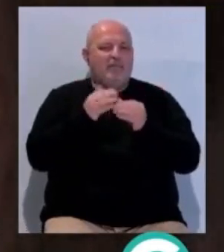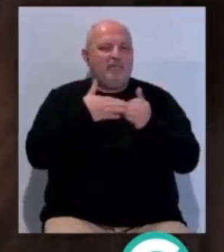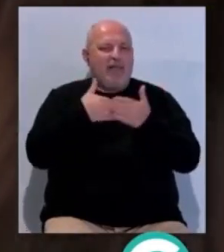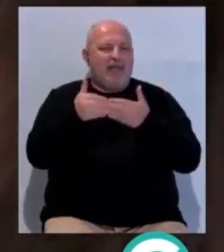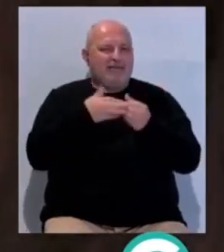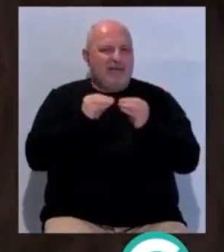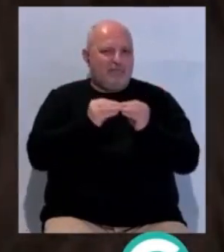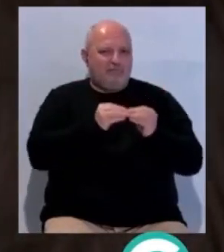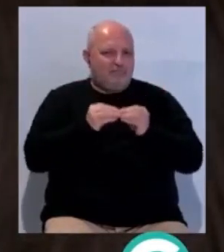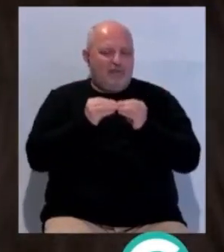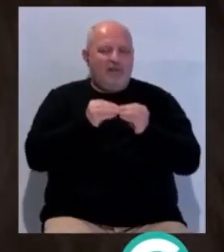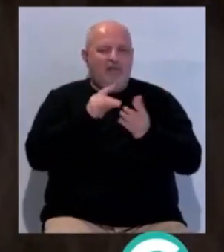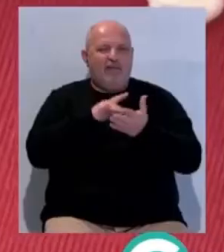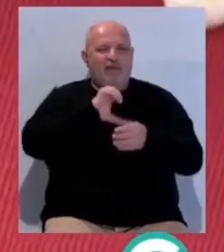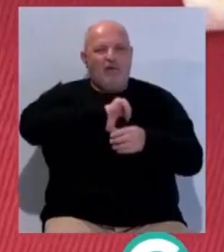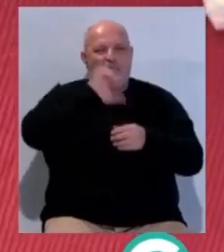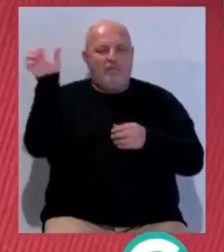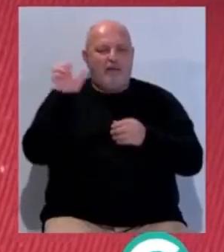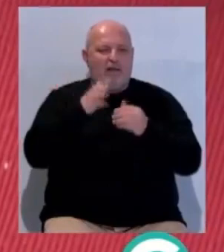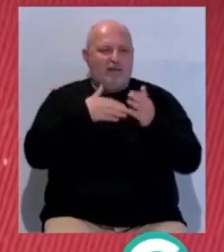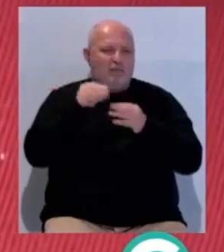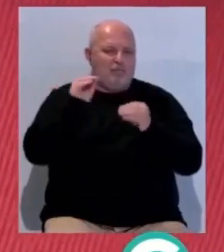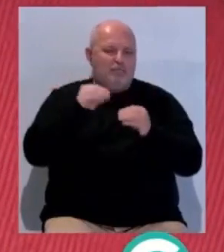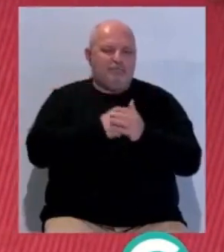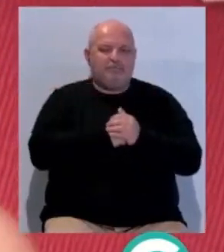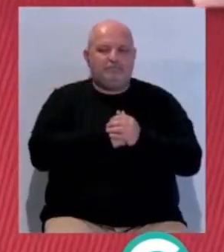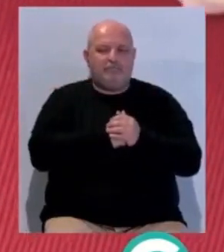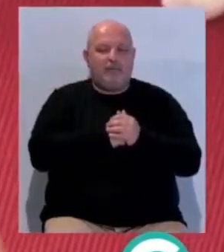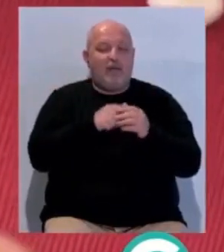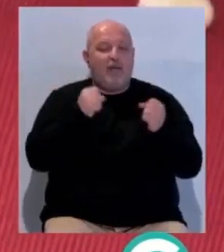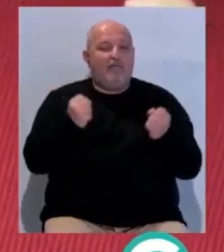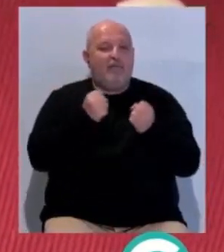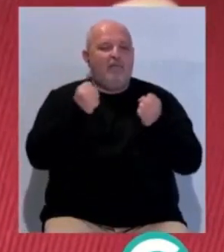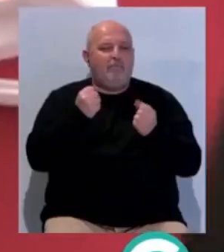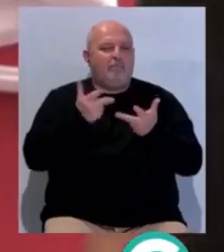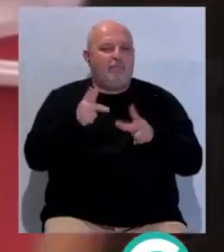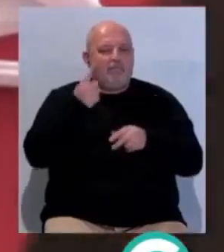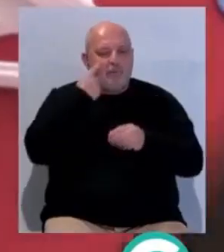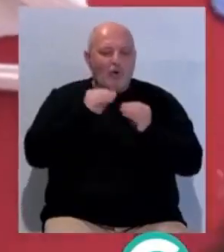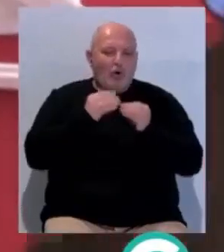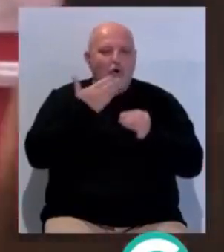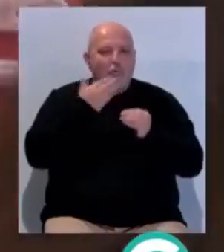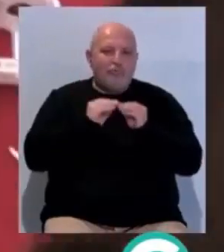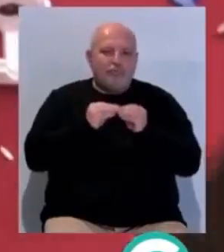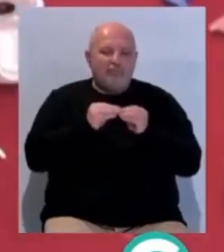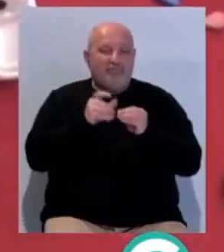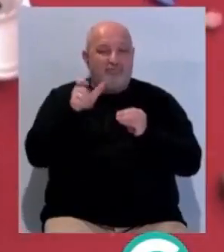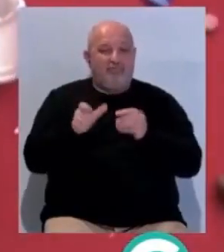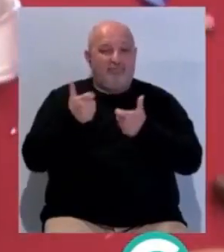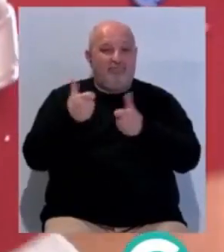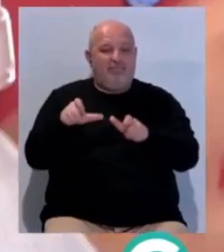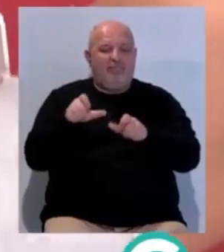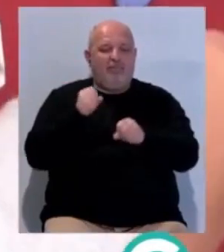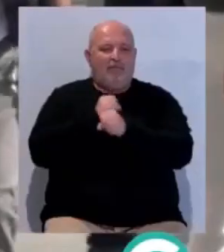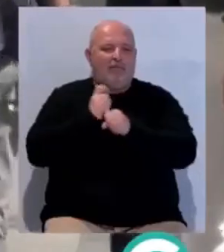artesanos durante los Días Europeos de la Artesanía. Estas actividades permitirán observar a los profesionales del sector